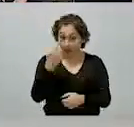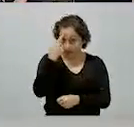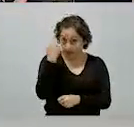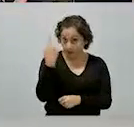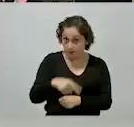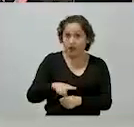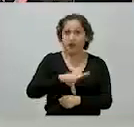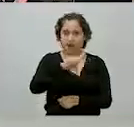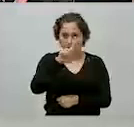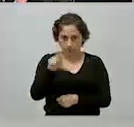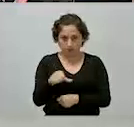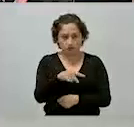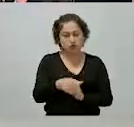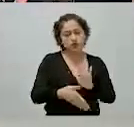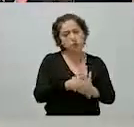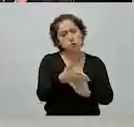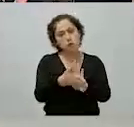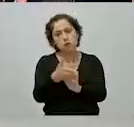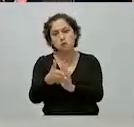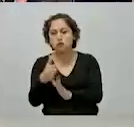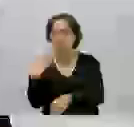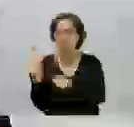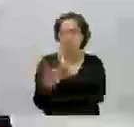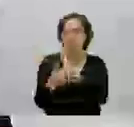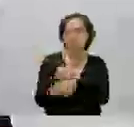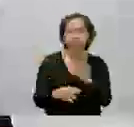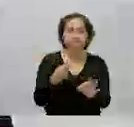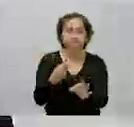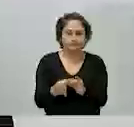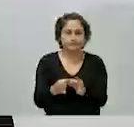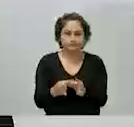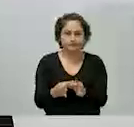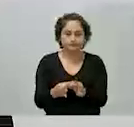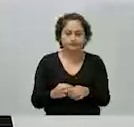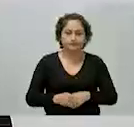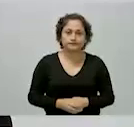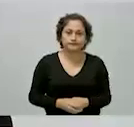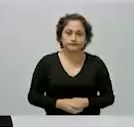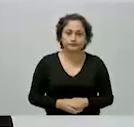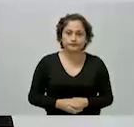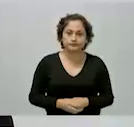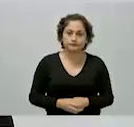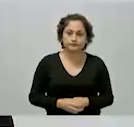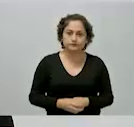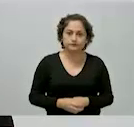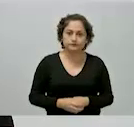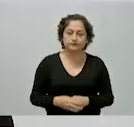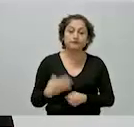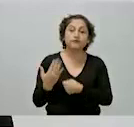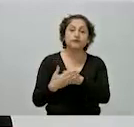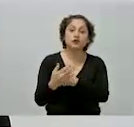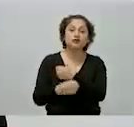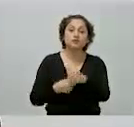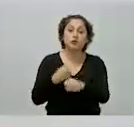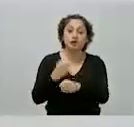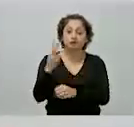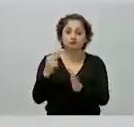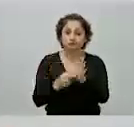la terminación de este tren, en el 2023,